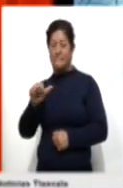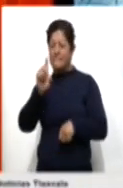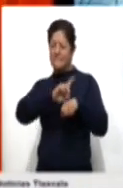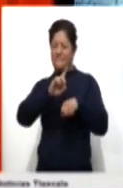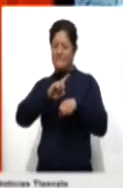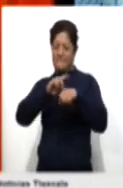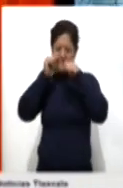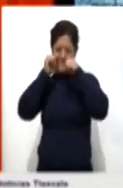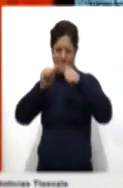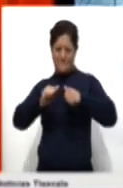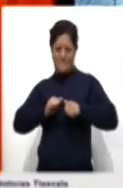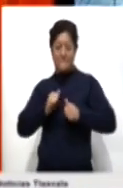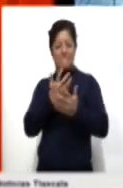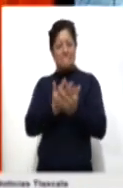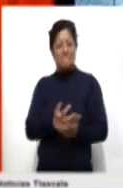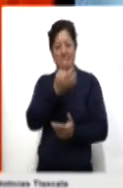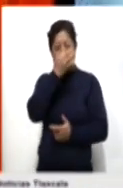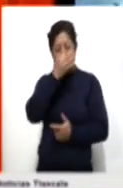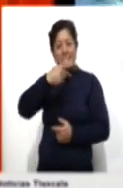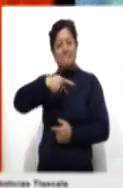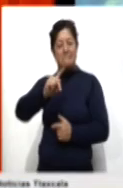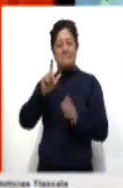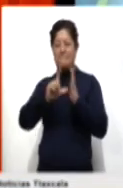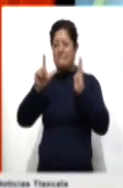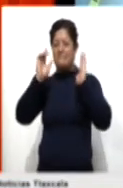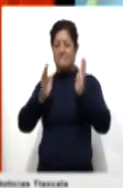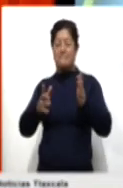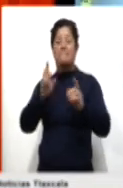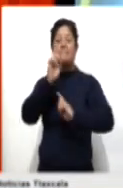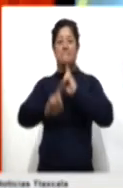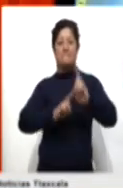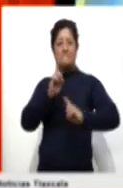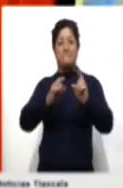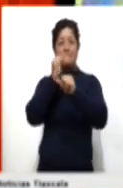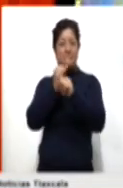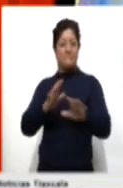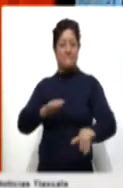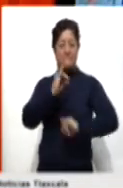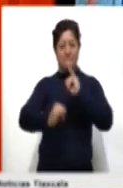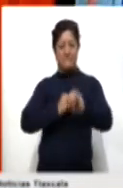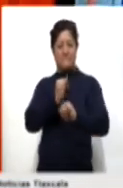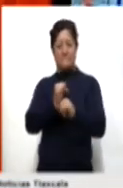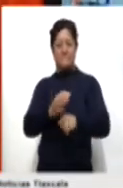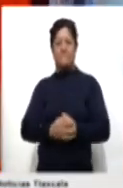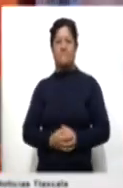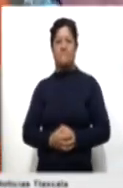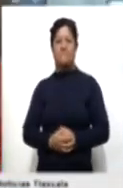emisiones. La pausa es muy breve, pero ya estamos listos con los deportes y la información internacional.